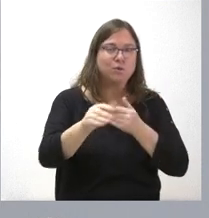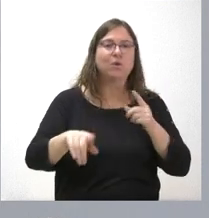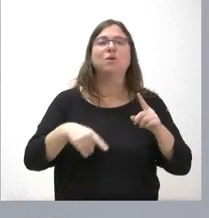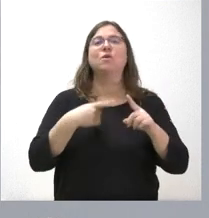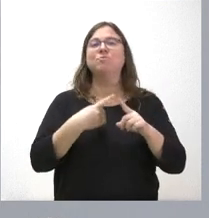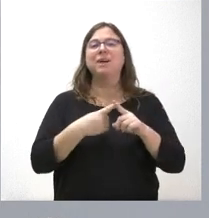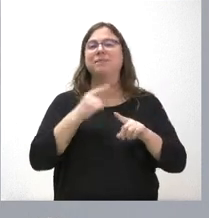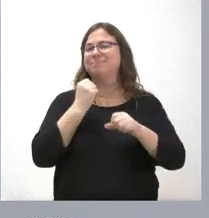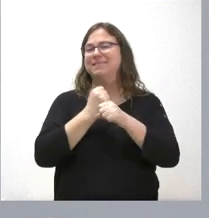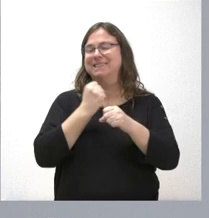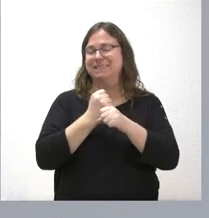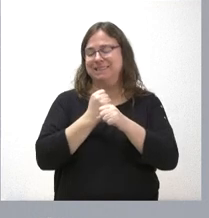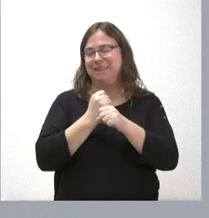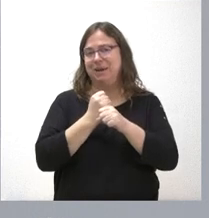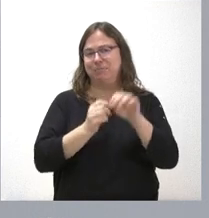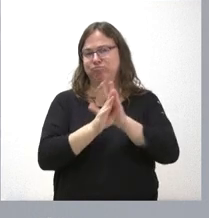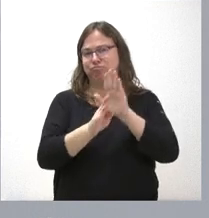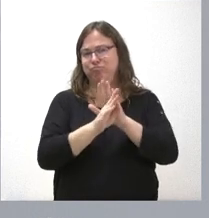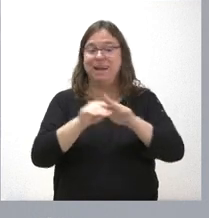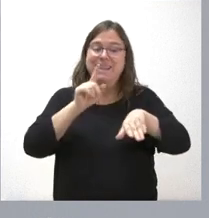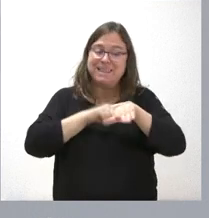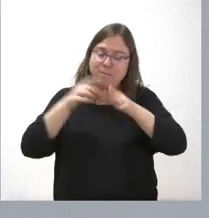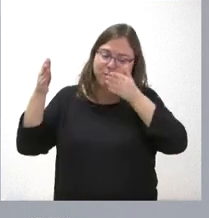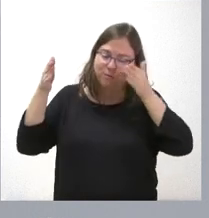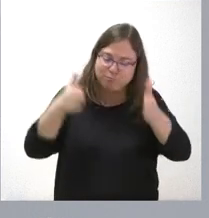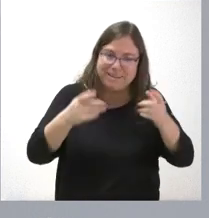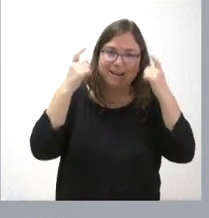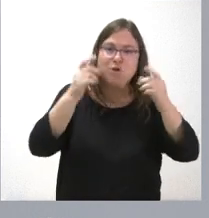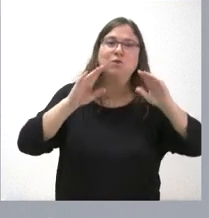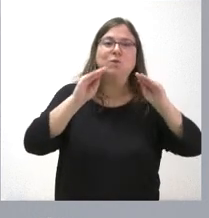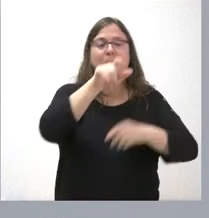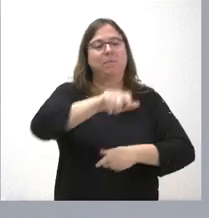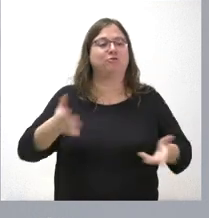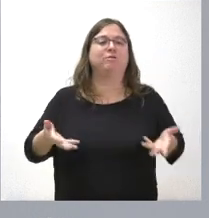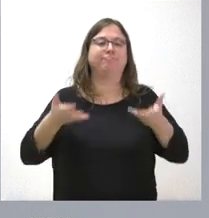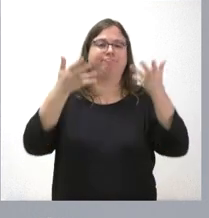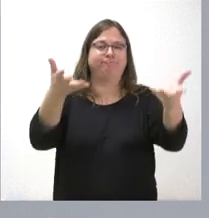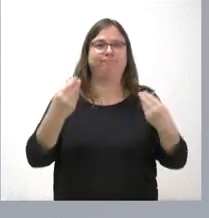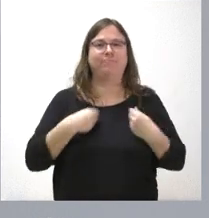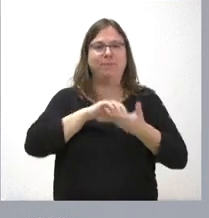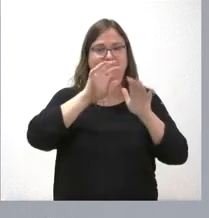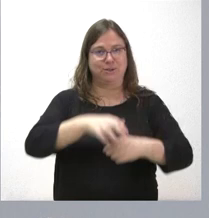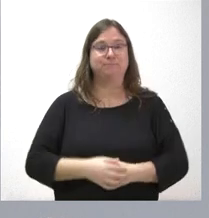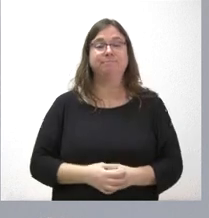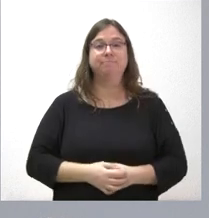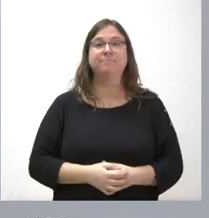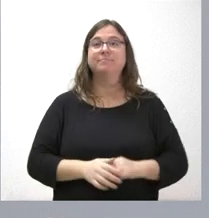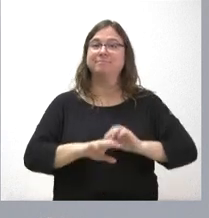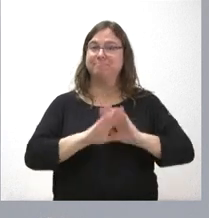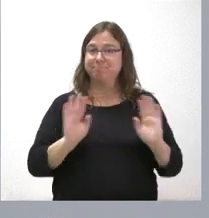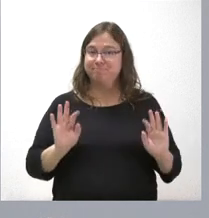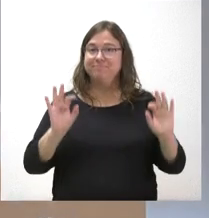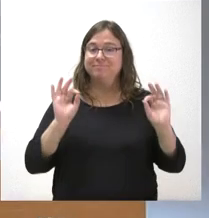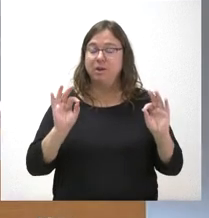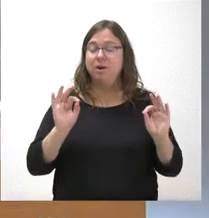seguir trabajando para un Gobierno que dedica su tiempo y su esfuerzo al servicio de las personas de nuestra comunidad autónoma. Y, dicho esto, pues